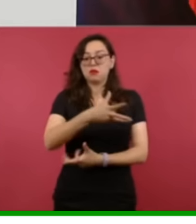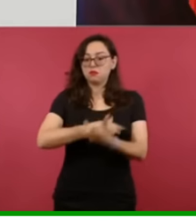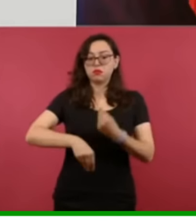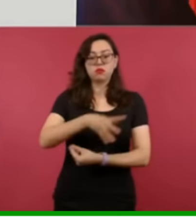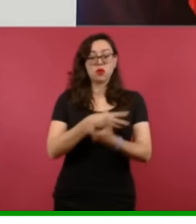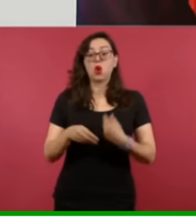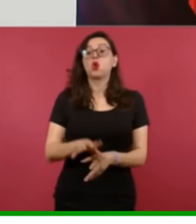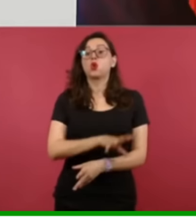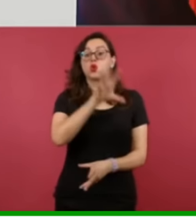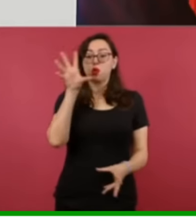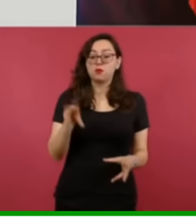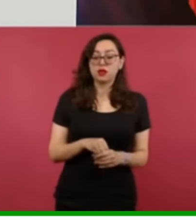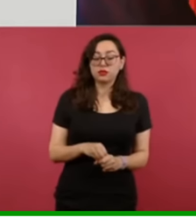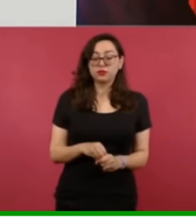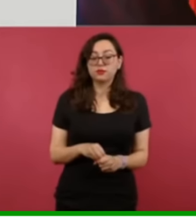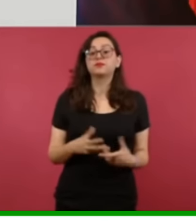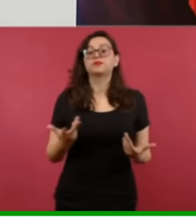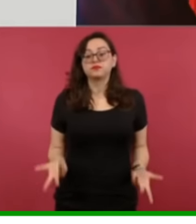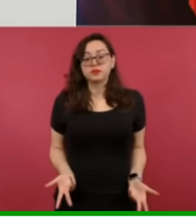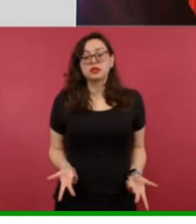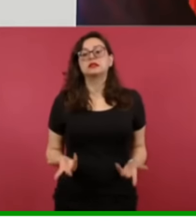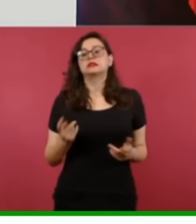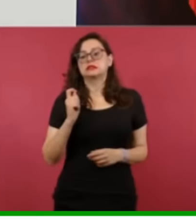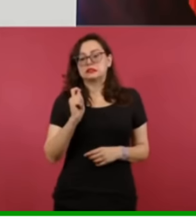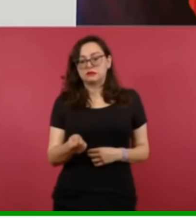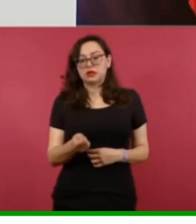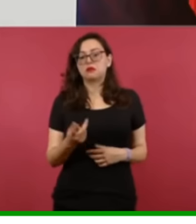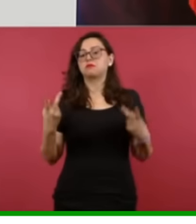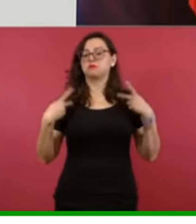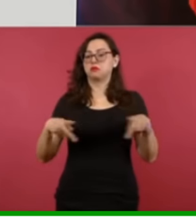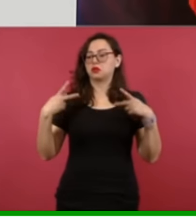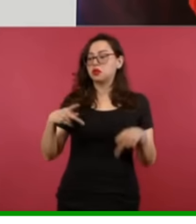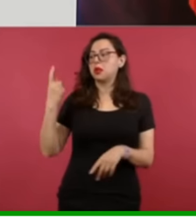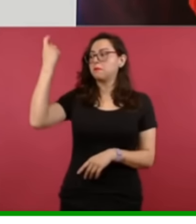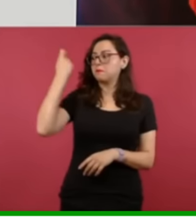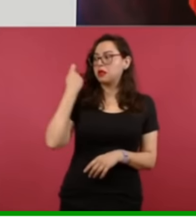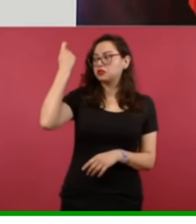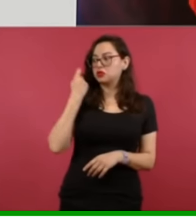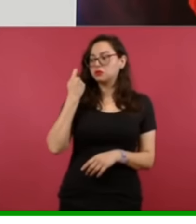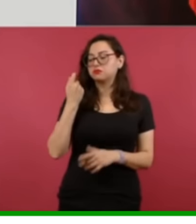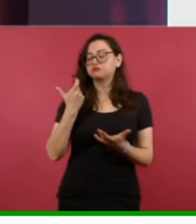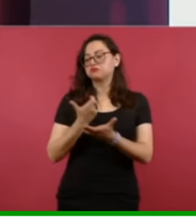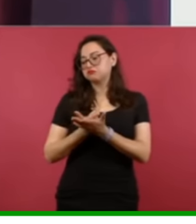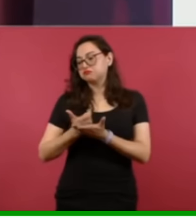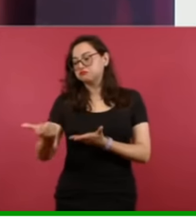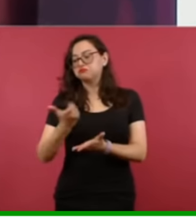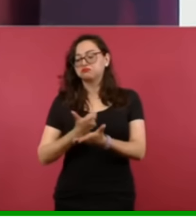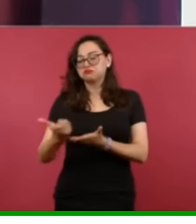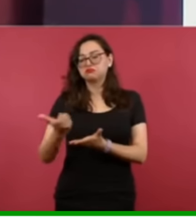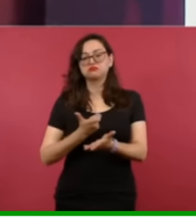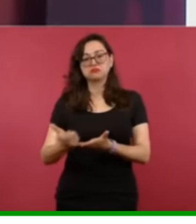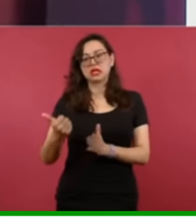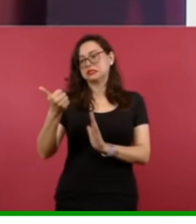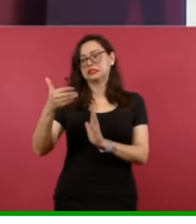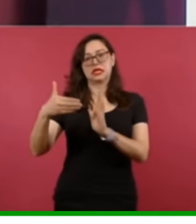las personas que se han señalado que ganaban 10 mil, que se estaban pensionando con 6 mil, y que el Fondo de Pensiones para el Bienestar les va a dar esos 4 mil que le hacían